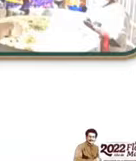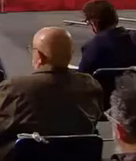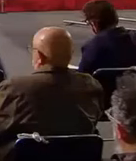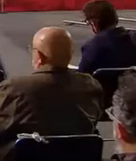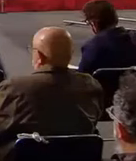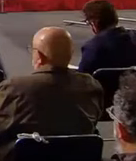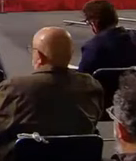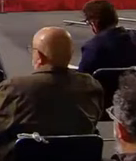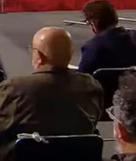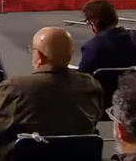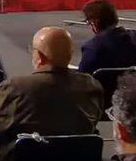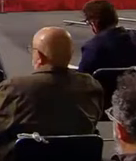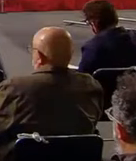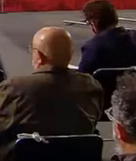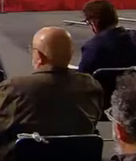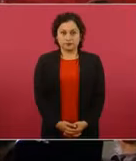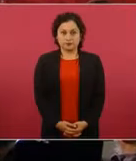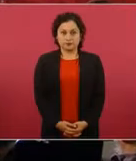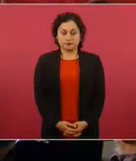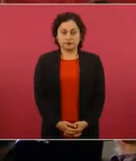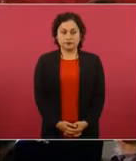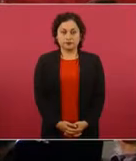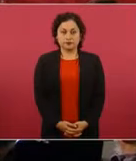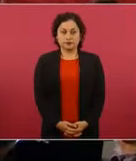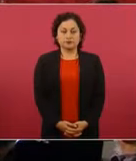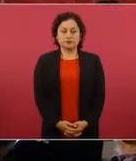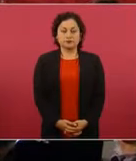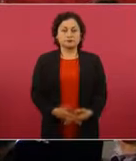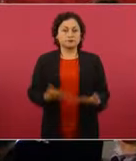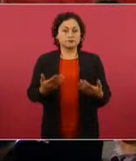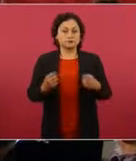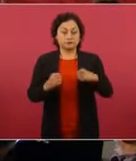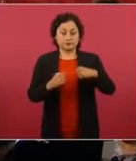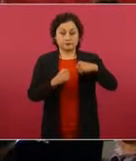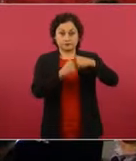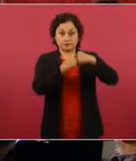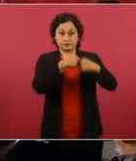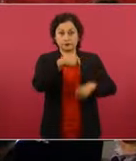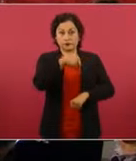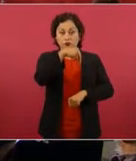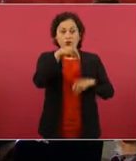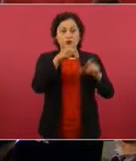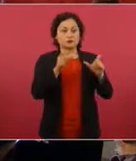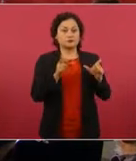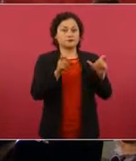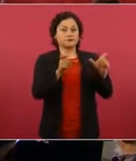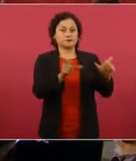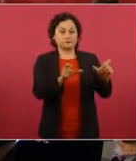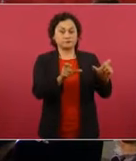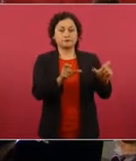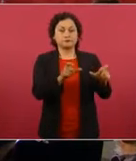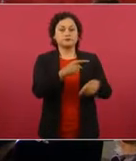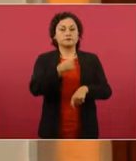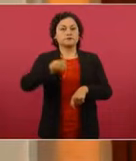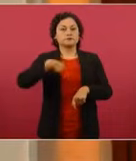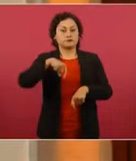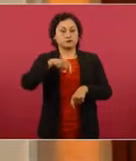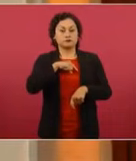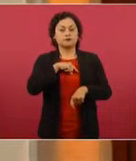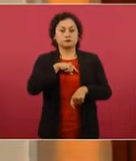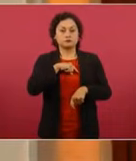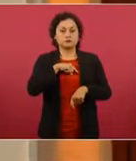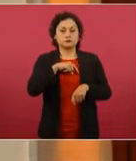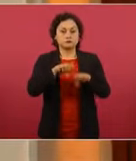Tlaxcala, y la última línea de contención, la frontera norte, en donde siguen trabajando nuestro personal.